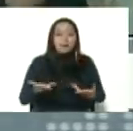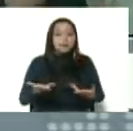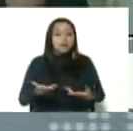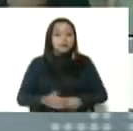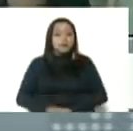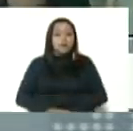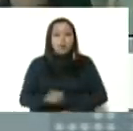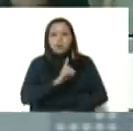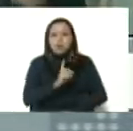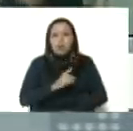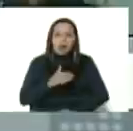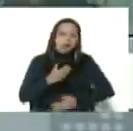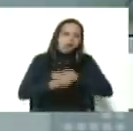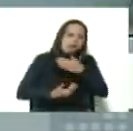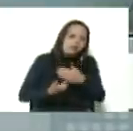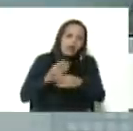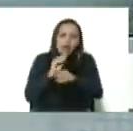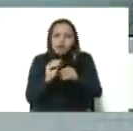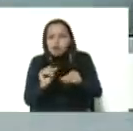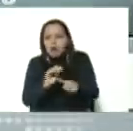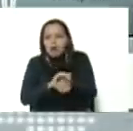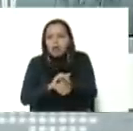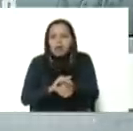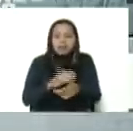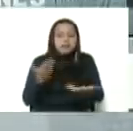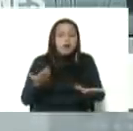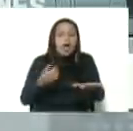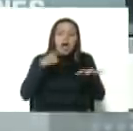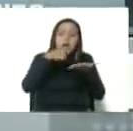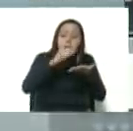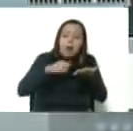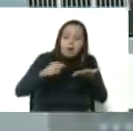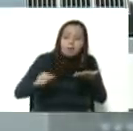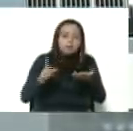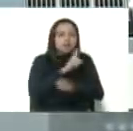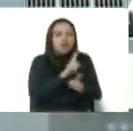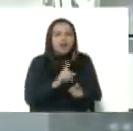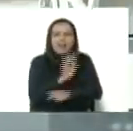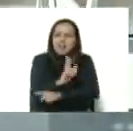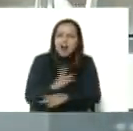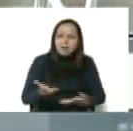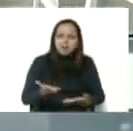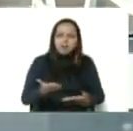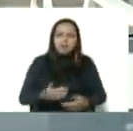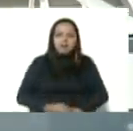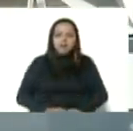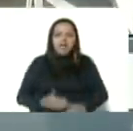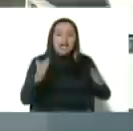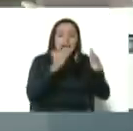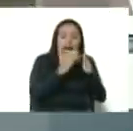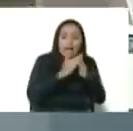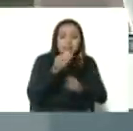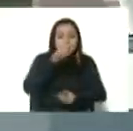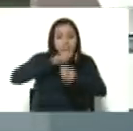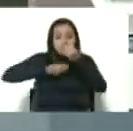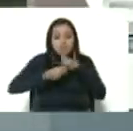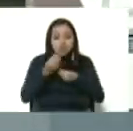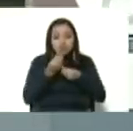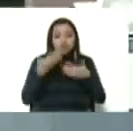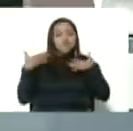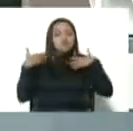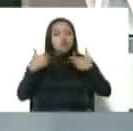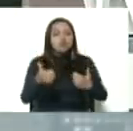sin demora, sin tardanza, sin burocracia, atender vivienda, alimentación, atender la